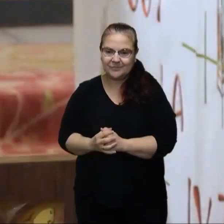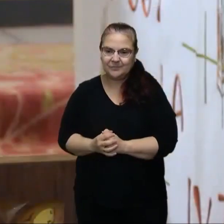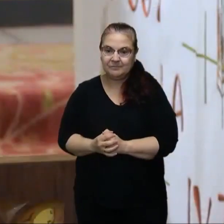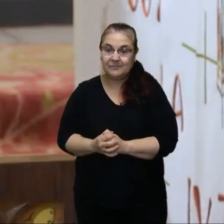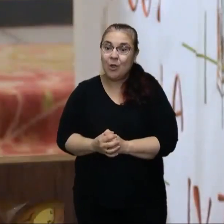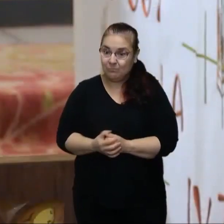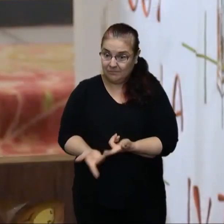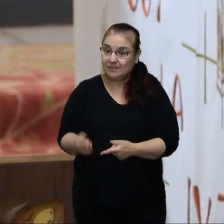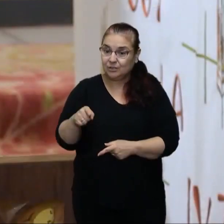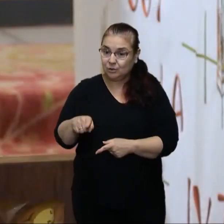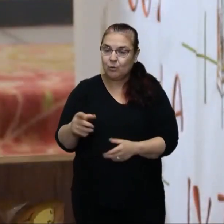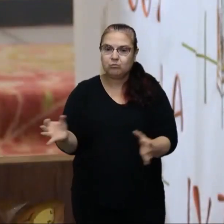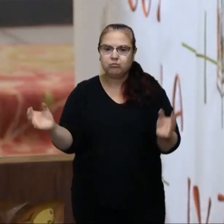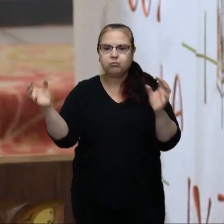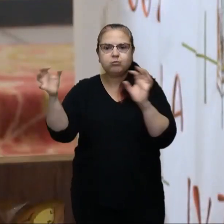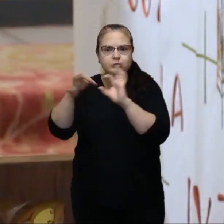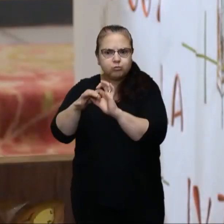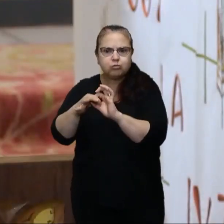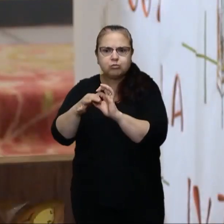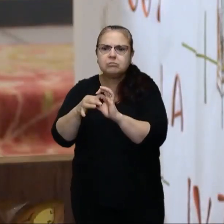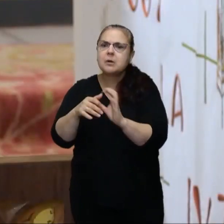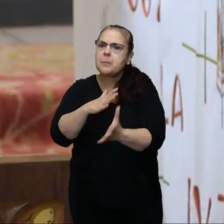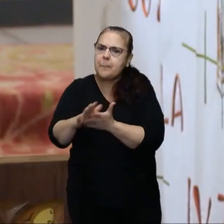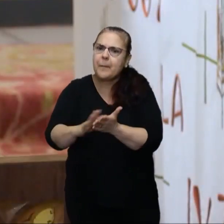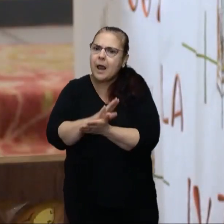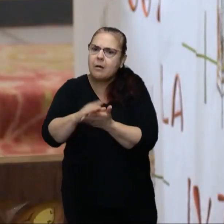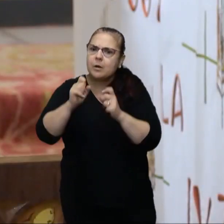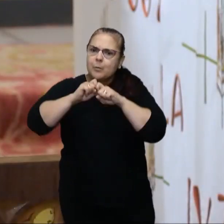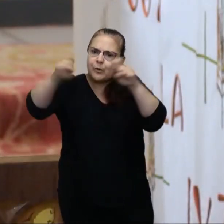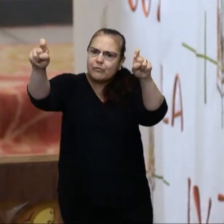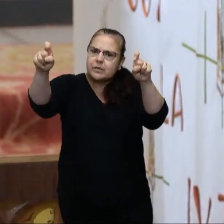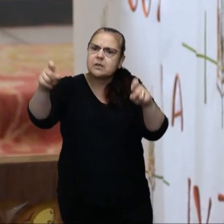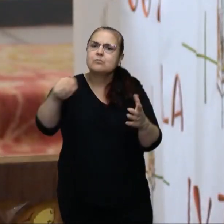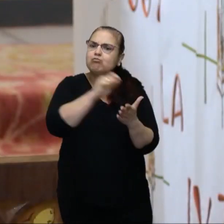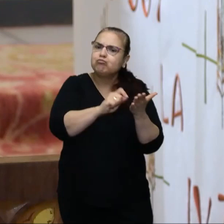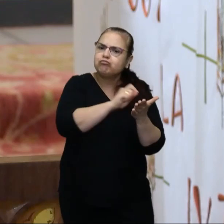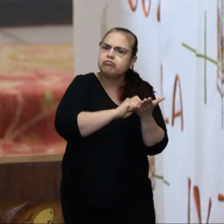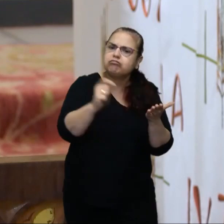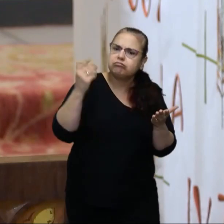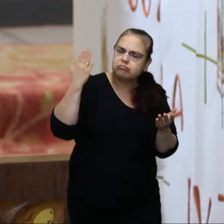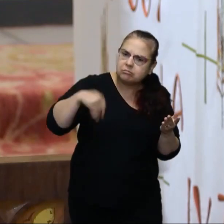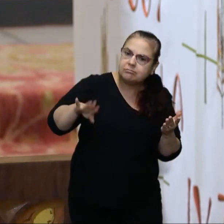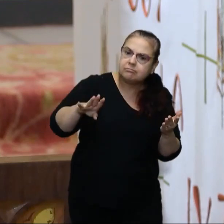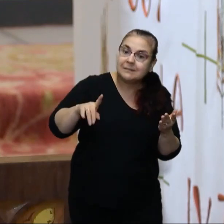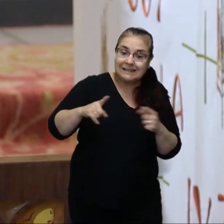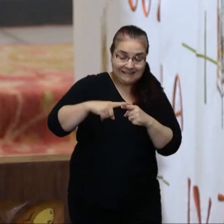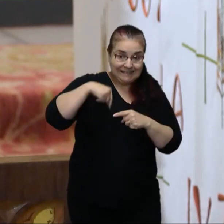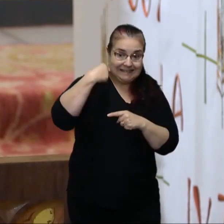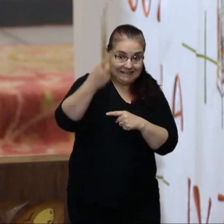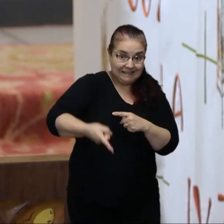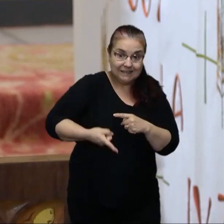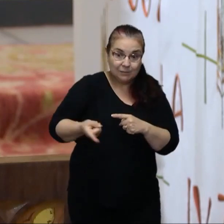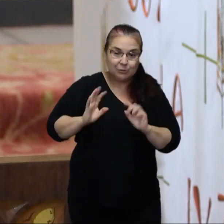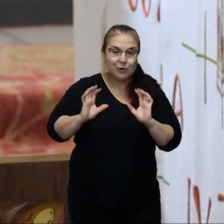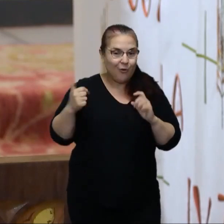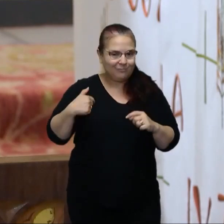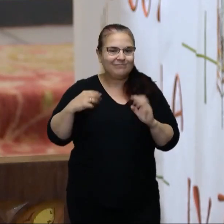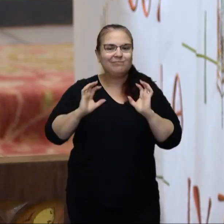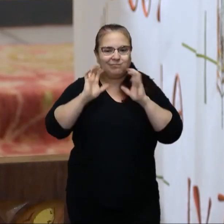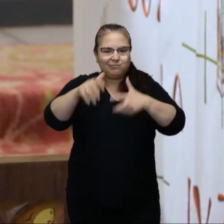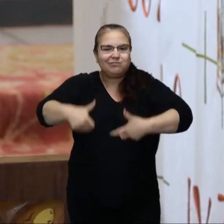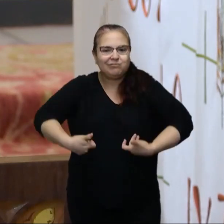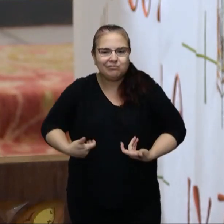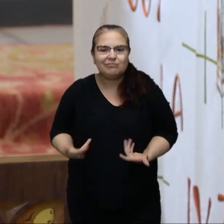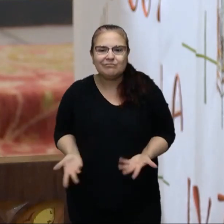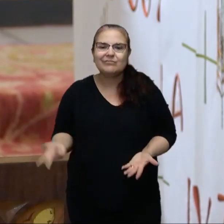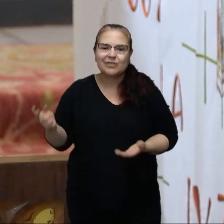Con esto concuerdan las palabras de los profetas, como está escrito. «Después de esto, volveré y